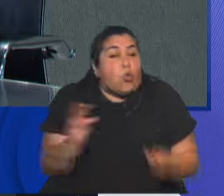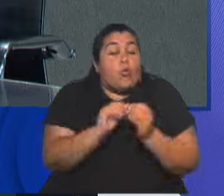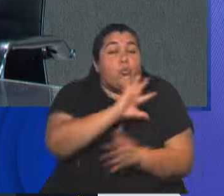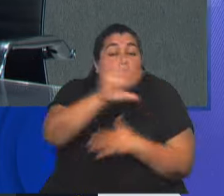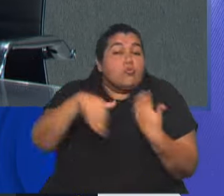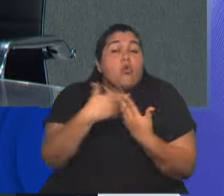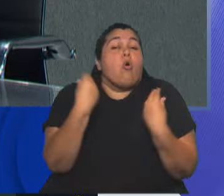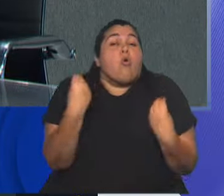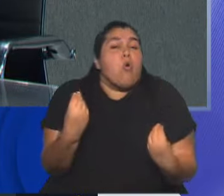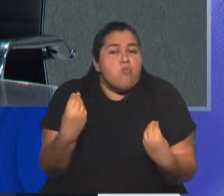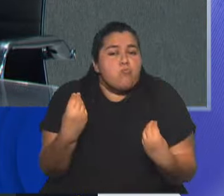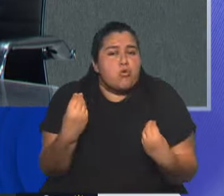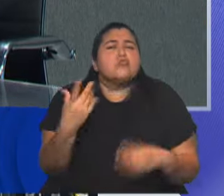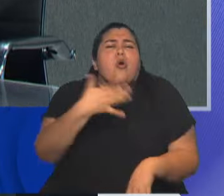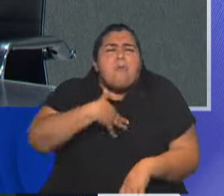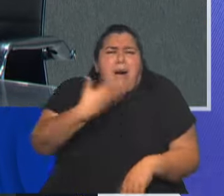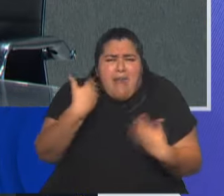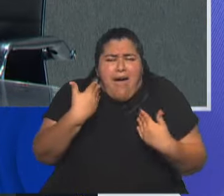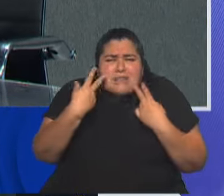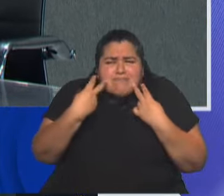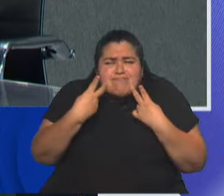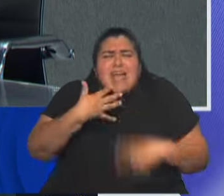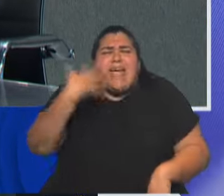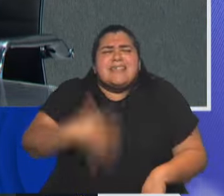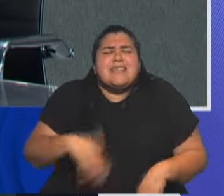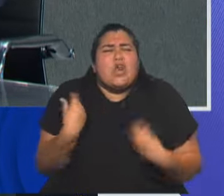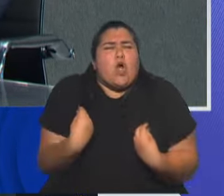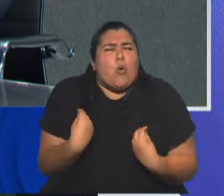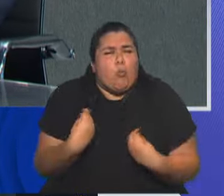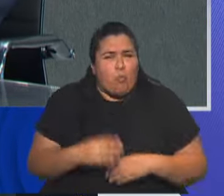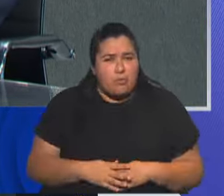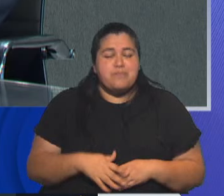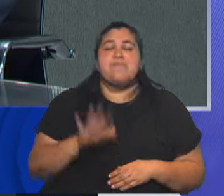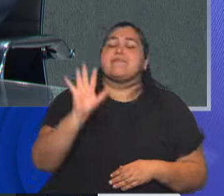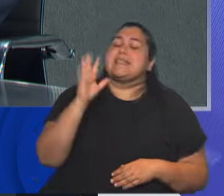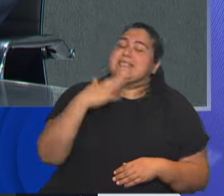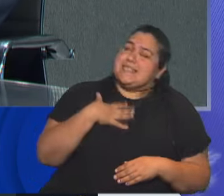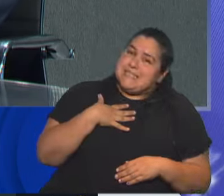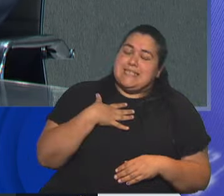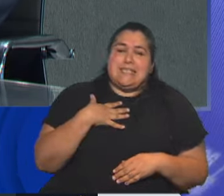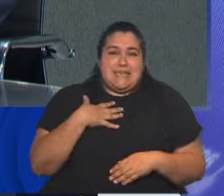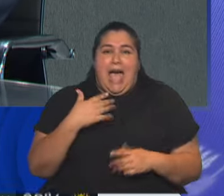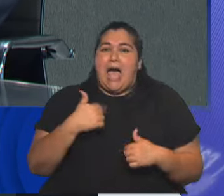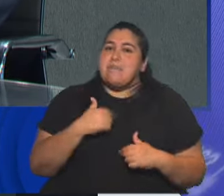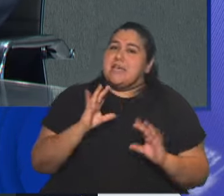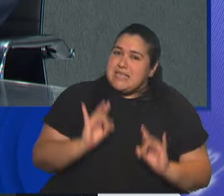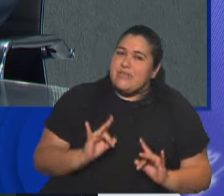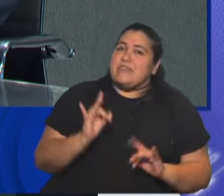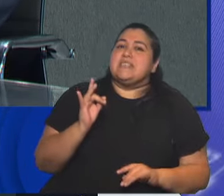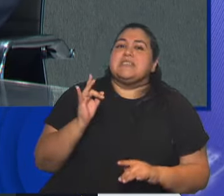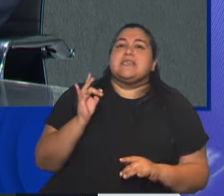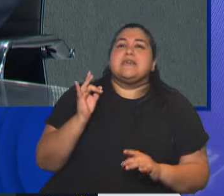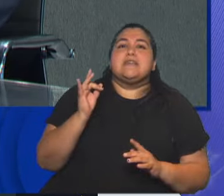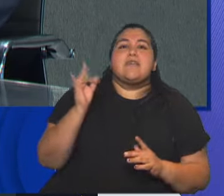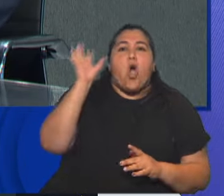50. Digo, para empezar a entender por qué pasa lo que pasa en Rosario. Me cuesta opinar de otros ámbitos